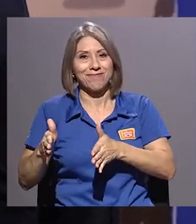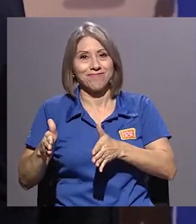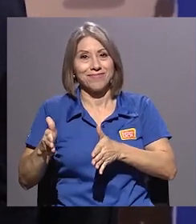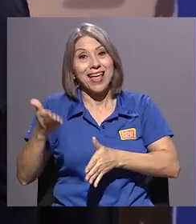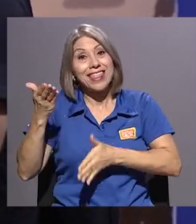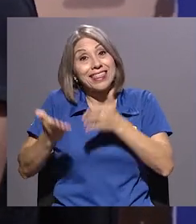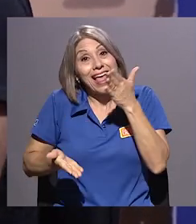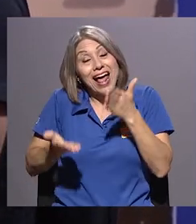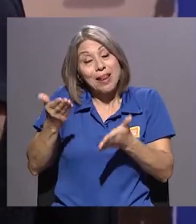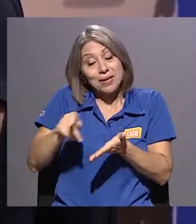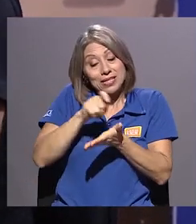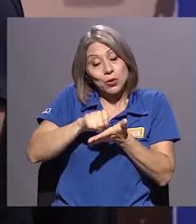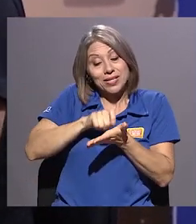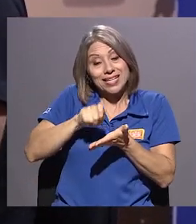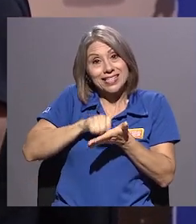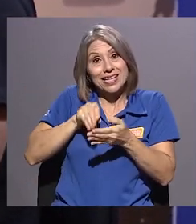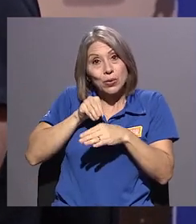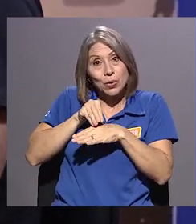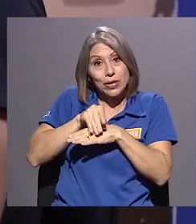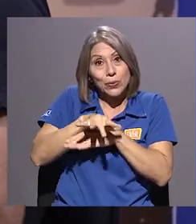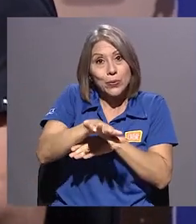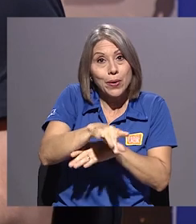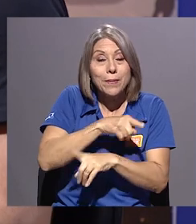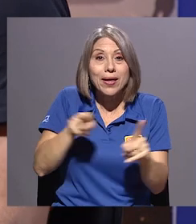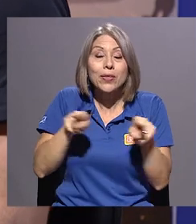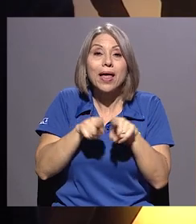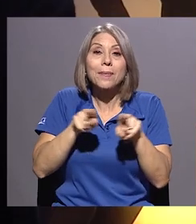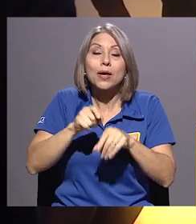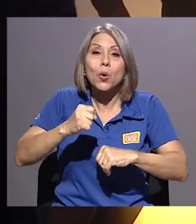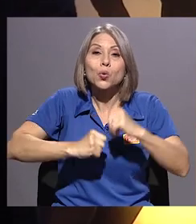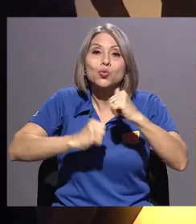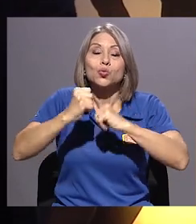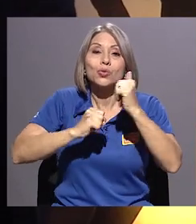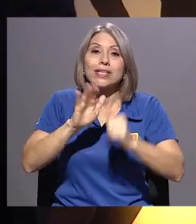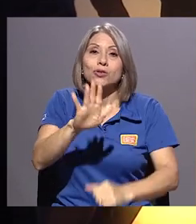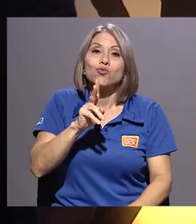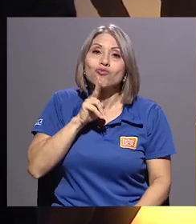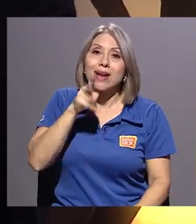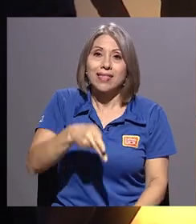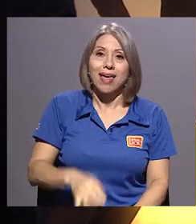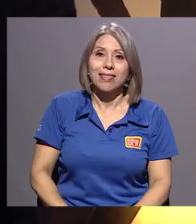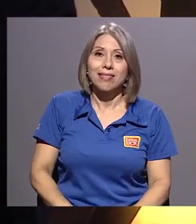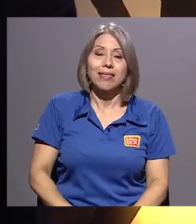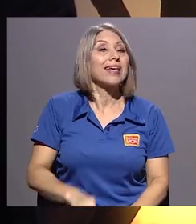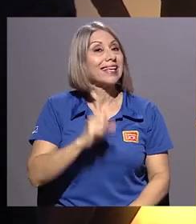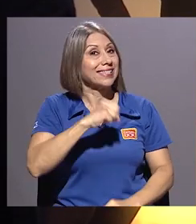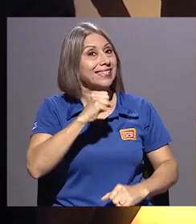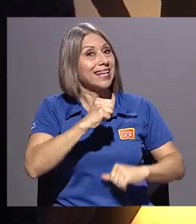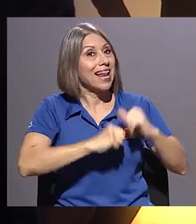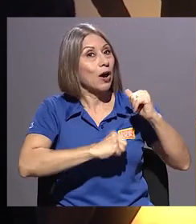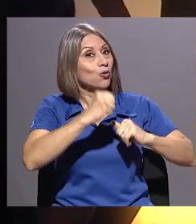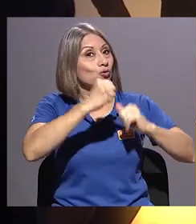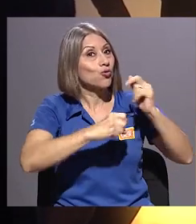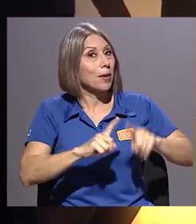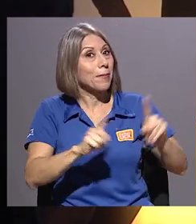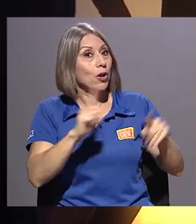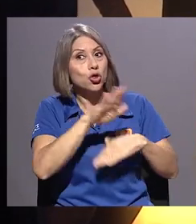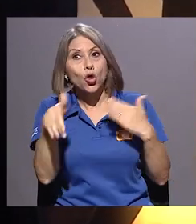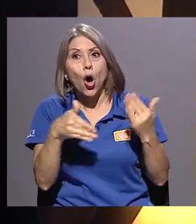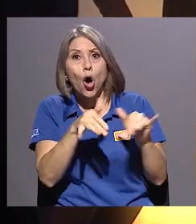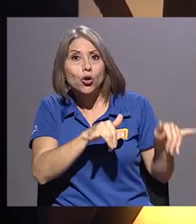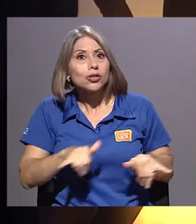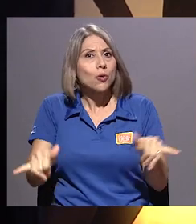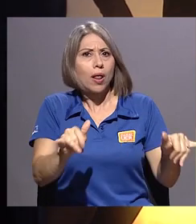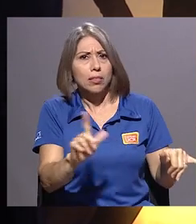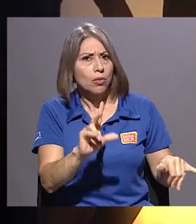texto, pero además construye su realidad. Pero eso es importante. La construye, pero no todo la construye. Irán igual, ¿cierto? Exacto, claro.